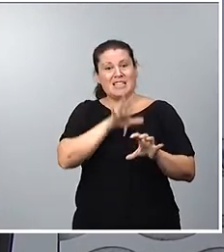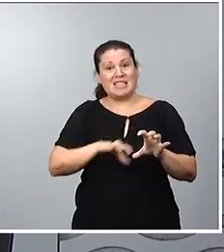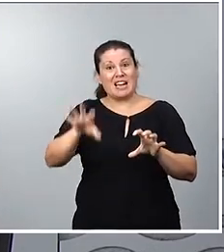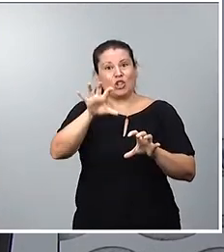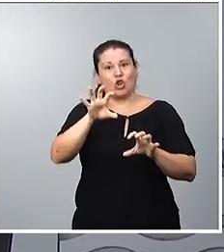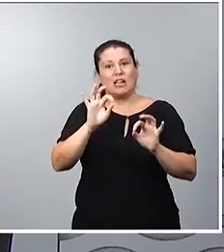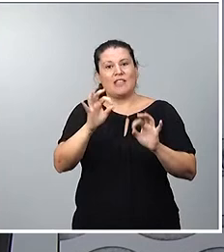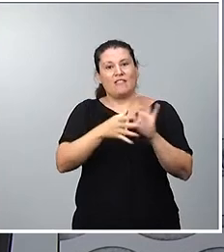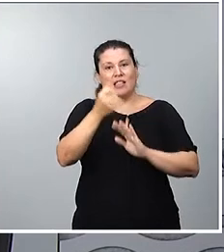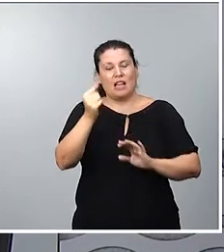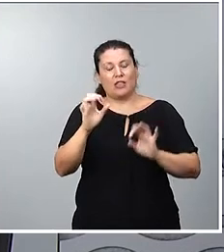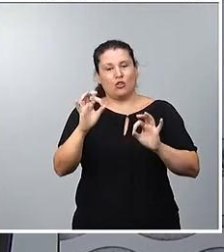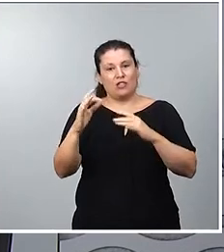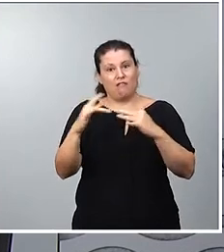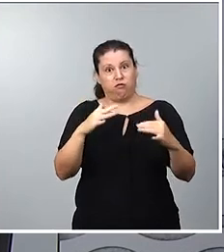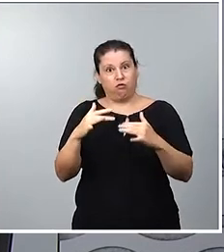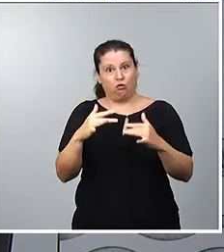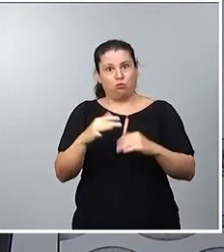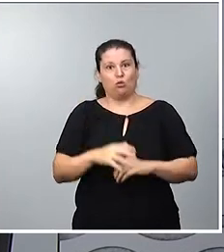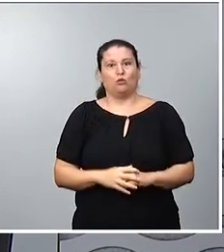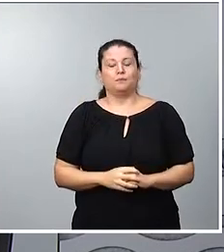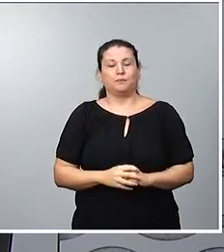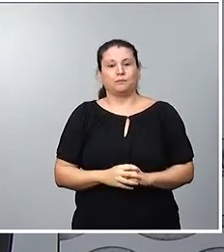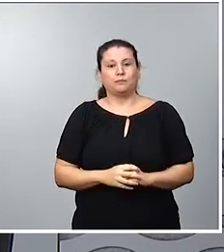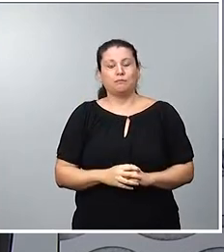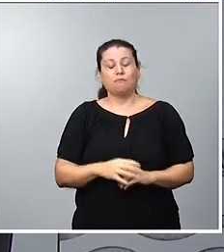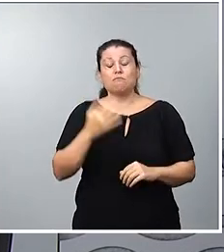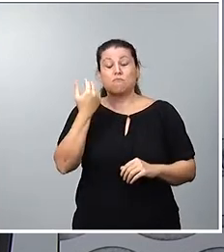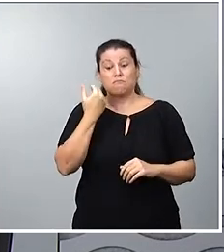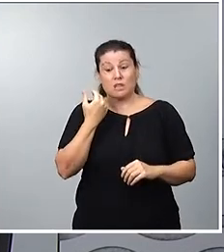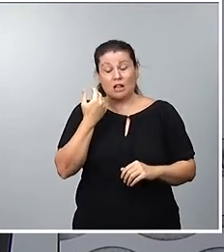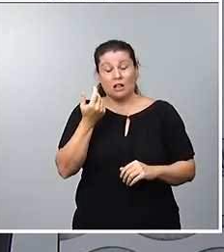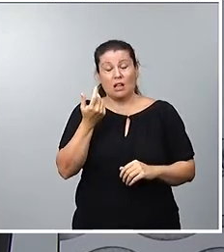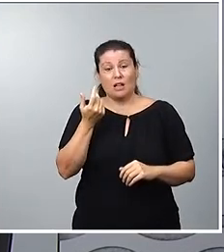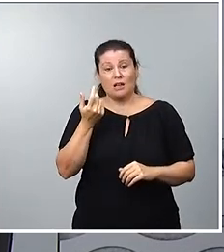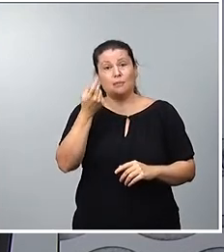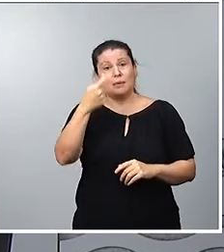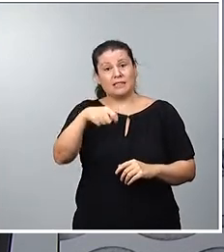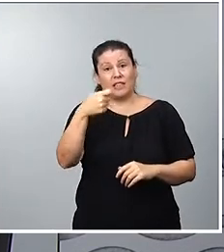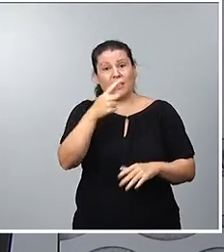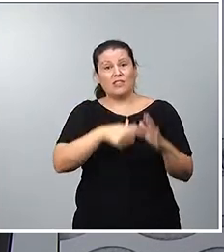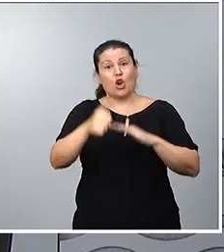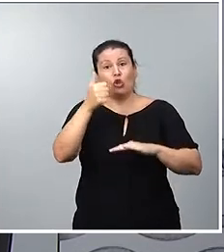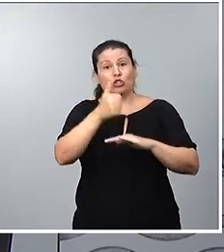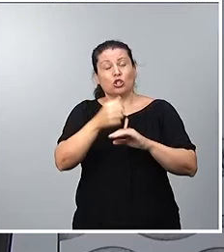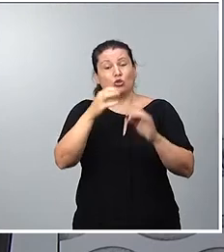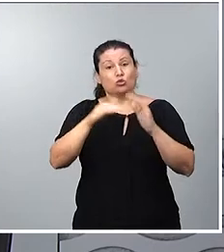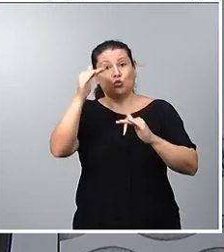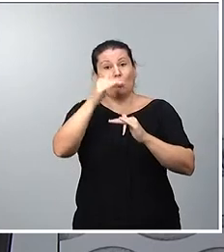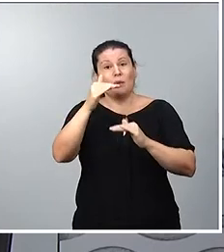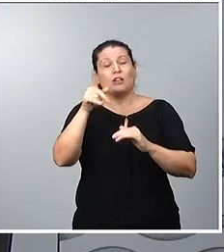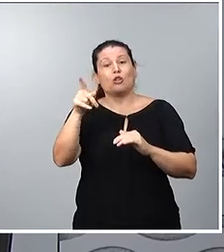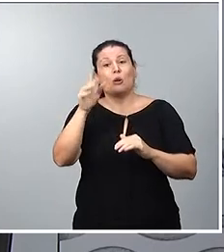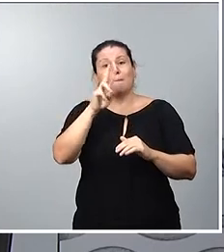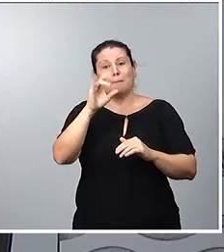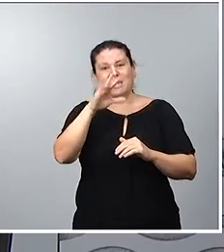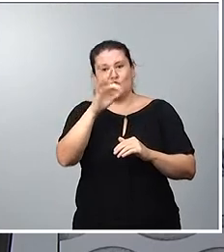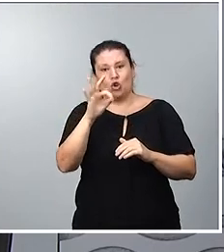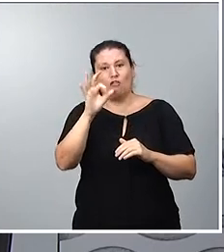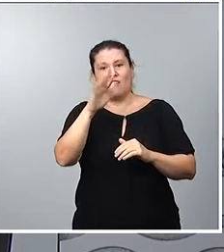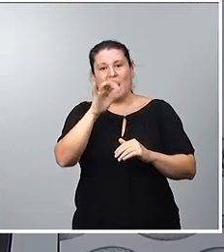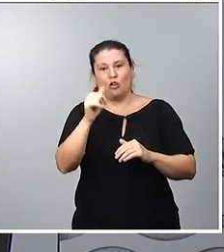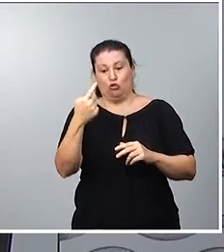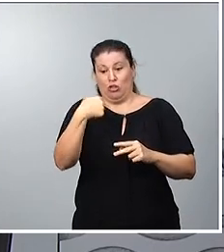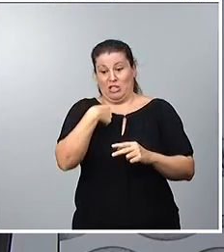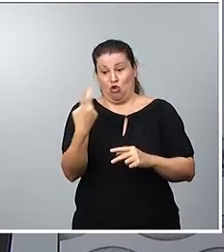Federación Española de Fútbol. Desde entonces, tanto el presidente del Consejo Superior de Deportes, Víctor Francos, como yo mismo, hemos ido